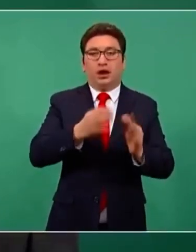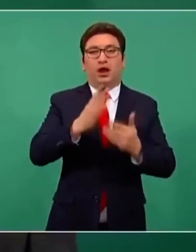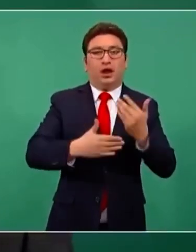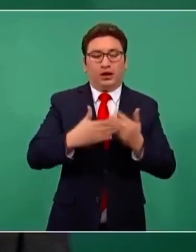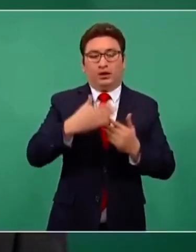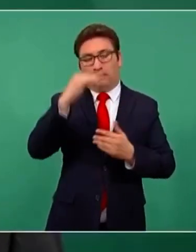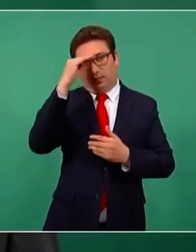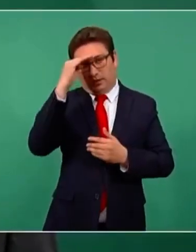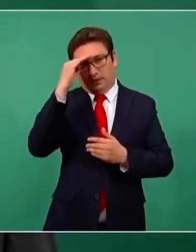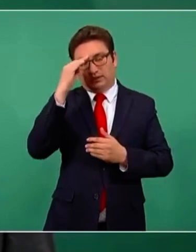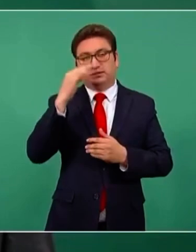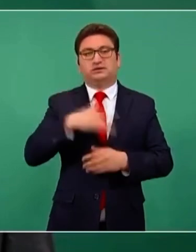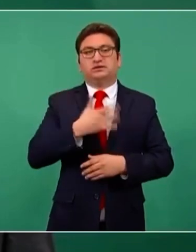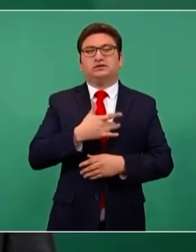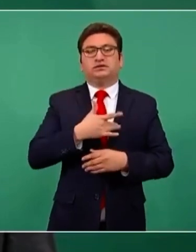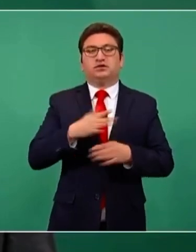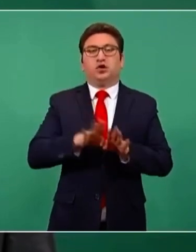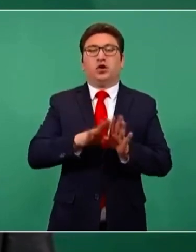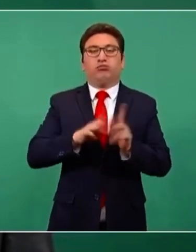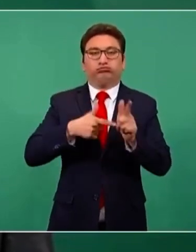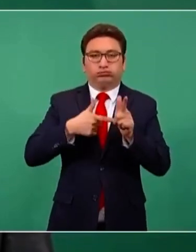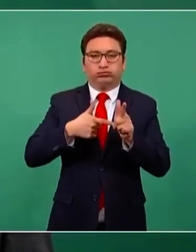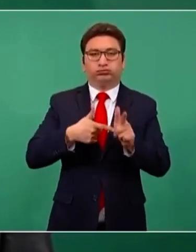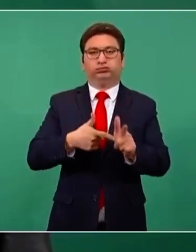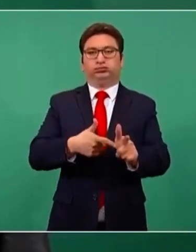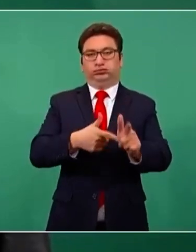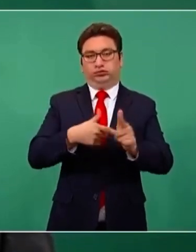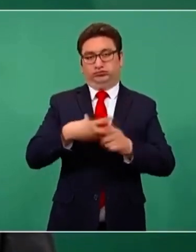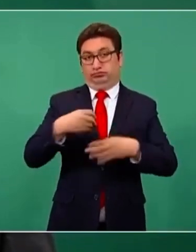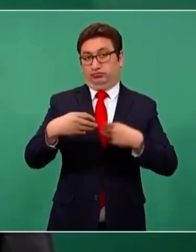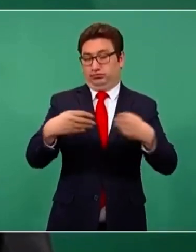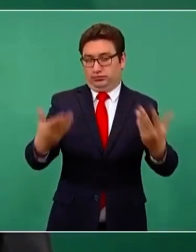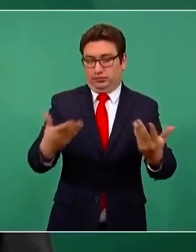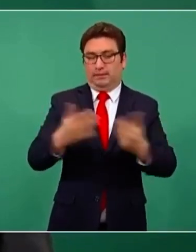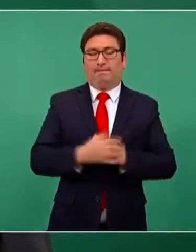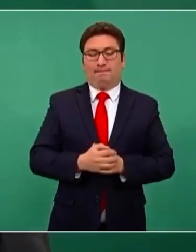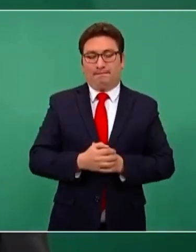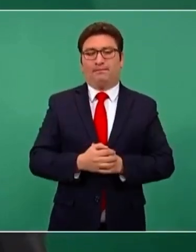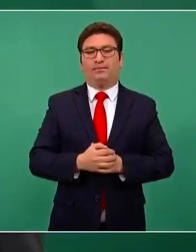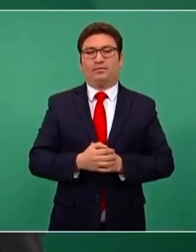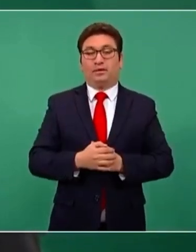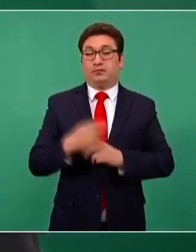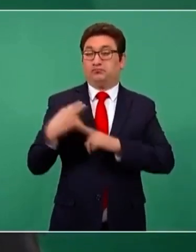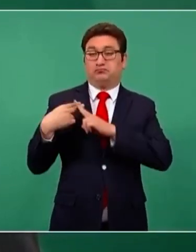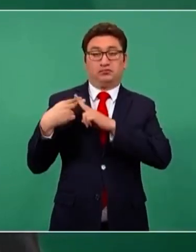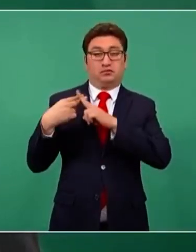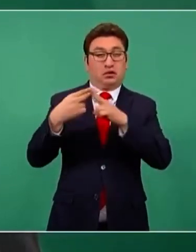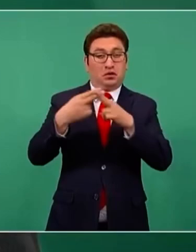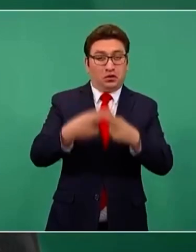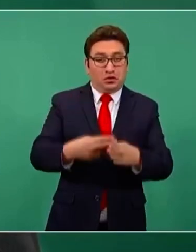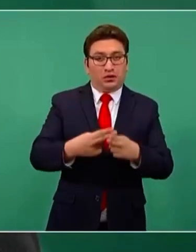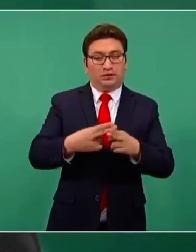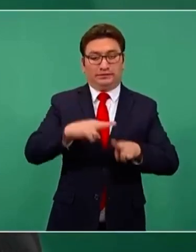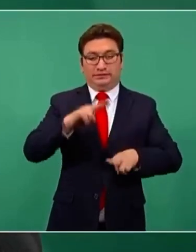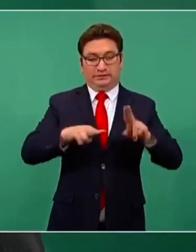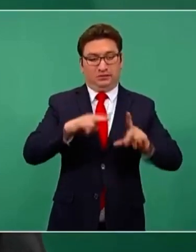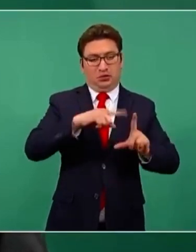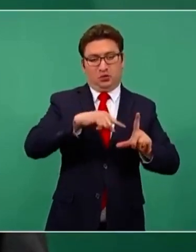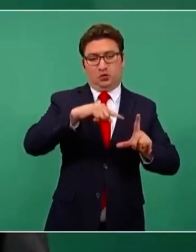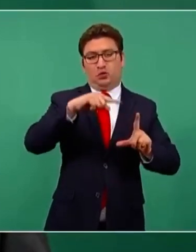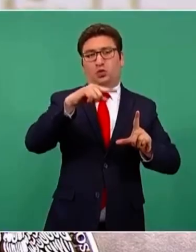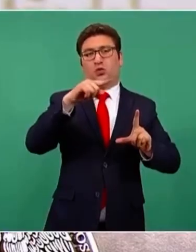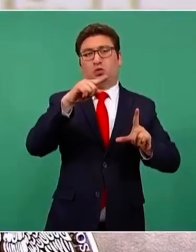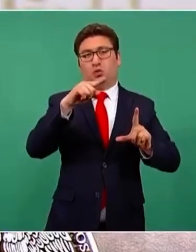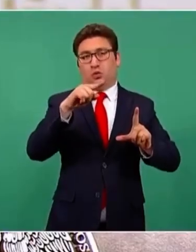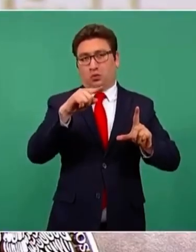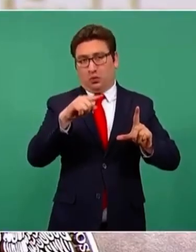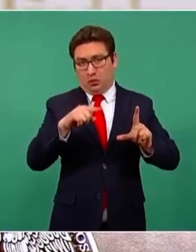predicción de un estado permanente de la epidemia. Lo que vemos hasta este momento es una tendencia de reducción que